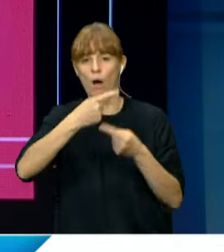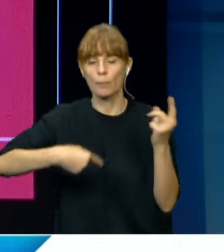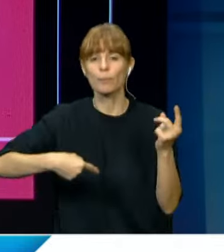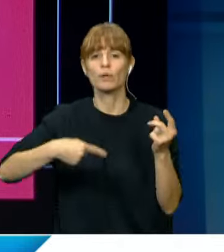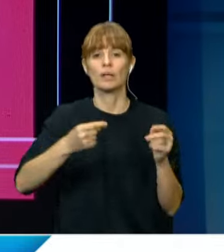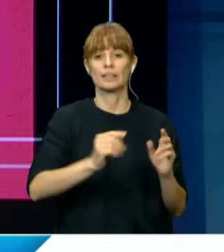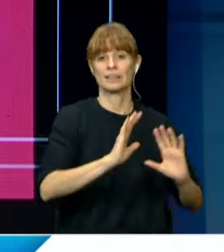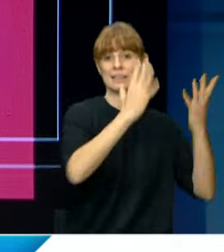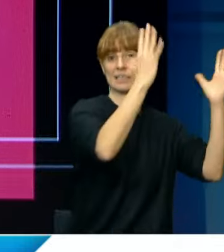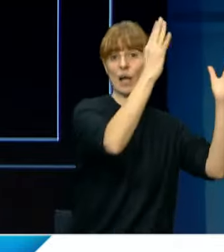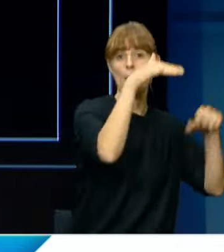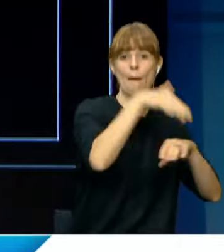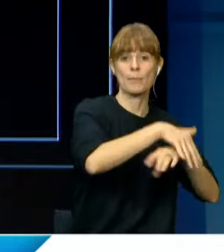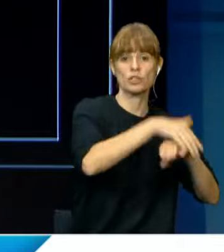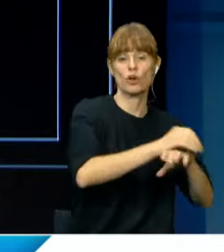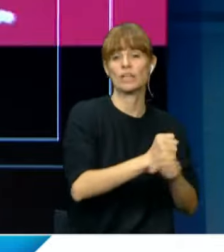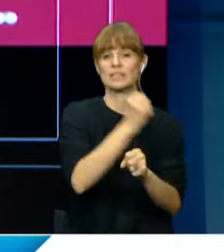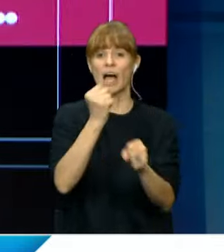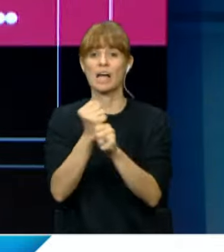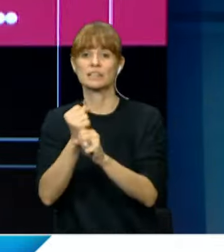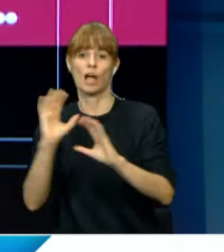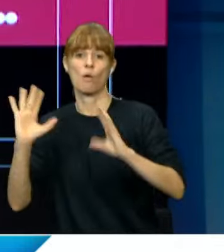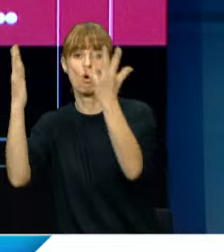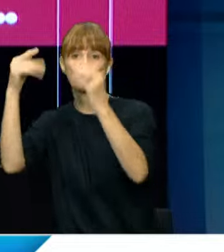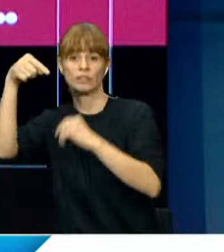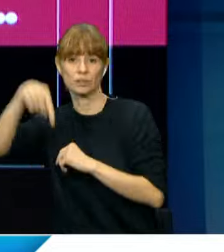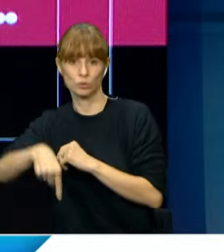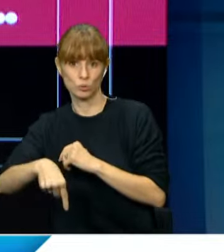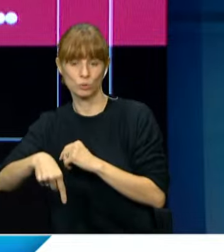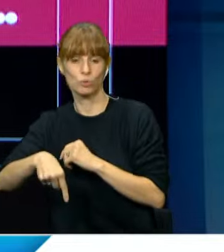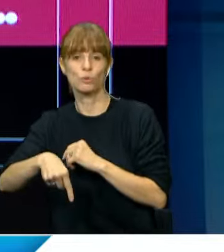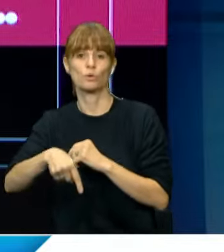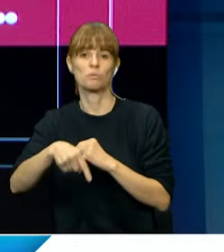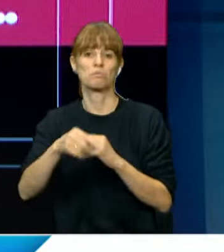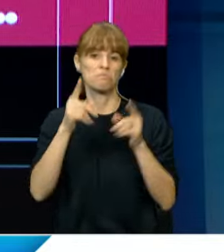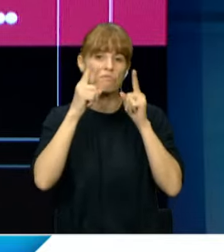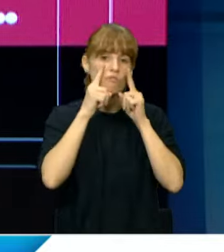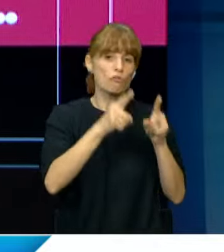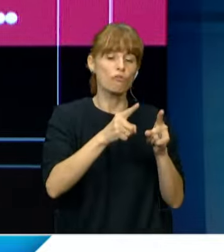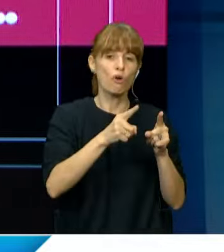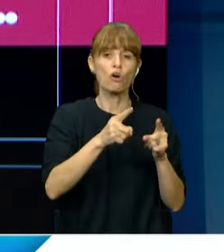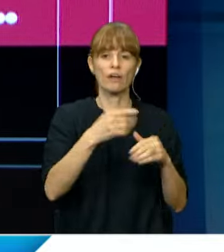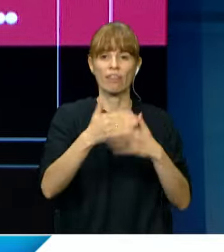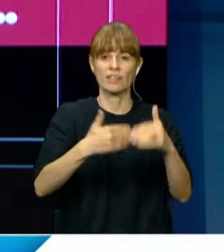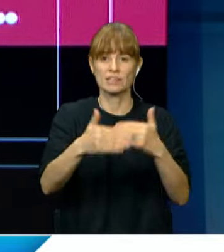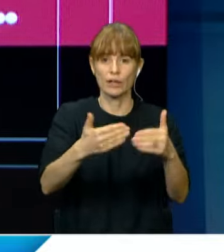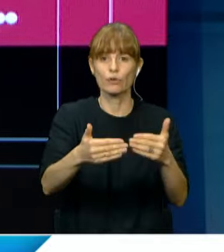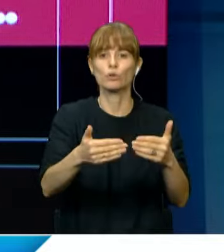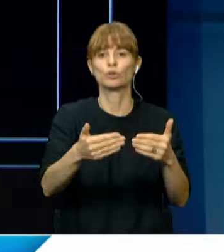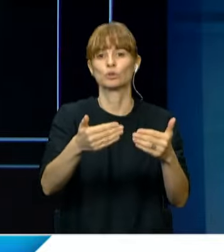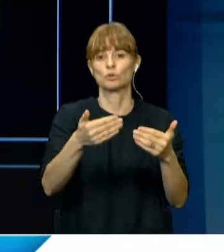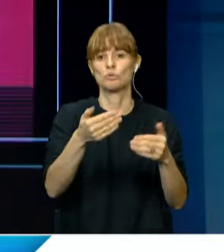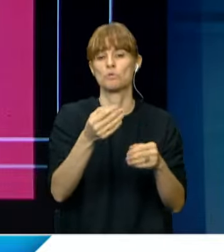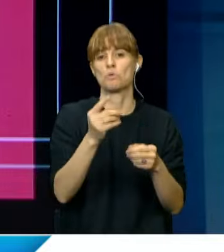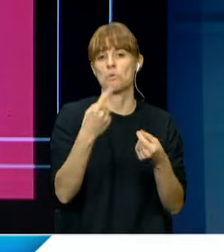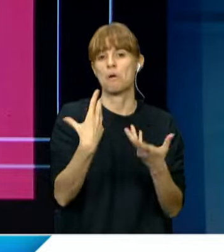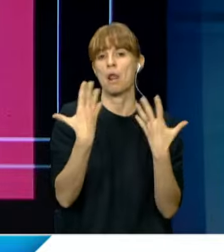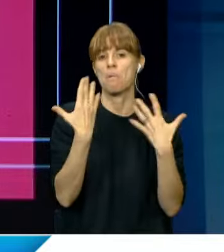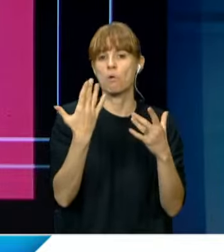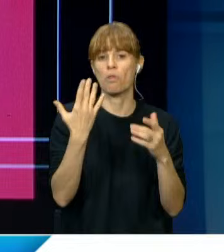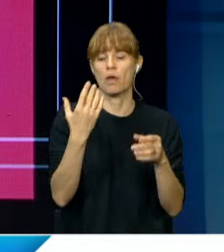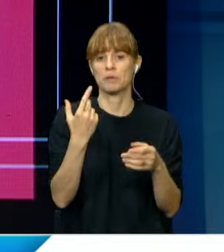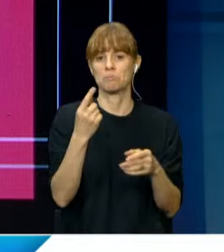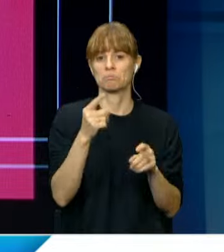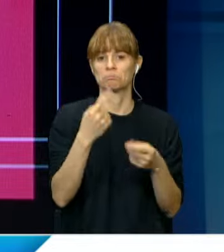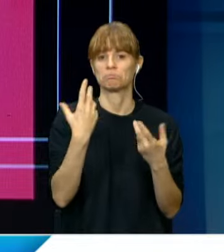patagónicos, con un enfoque en el desarrollo sustentable alineado con los Objetivos de Desarrollo